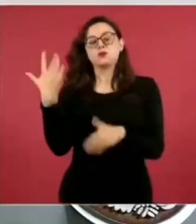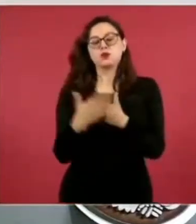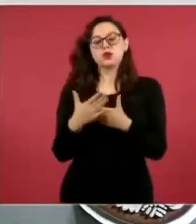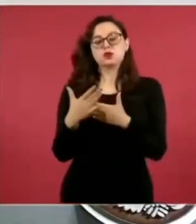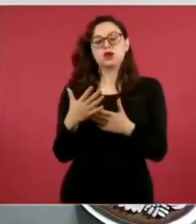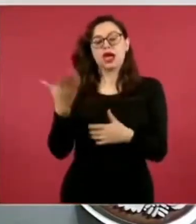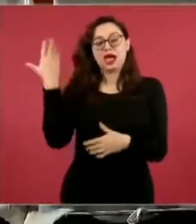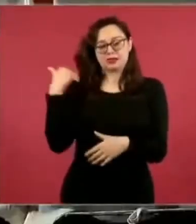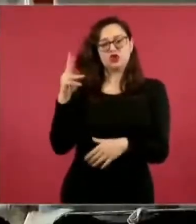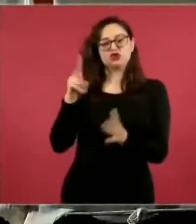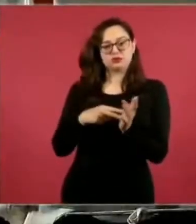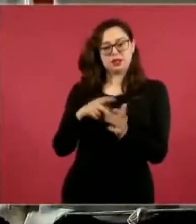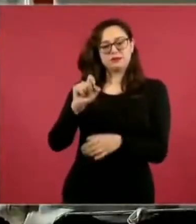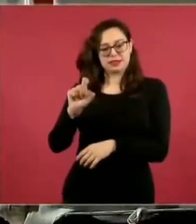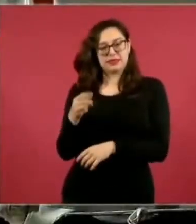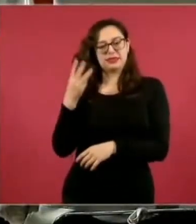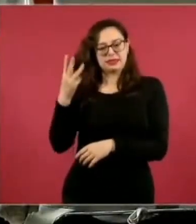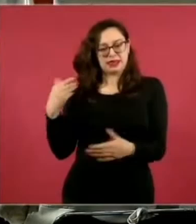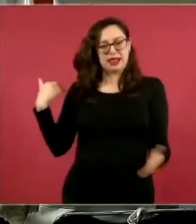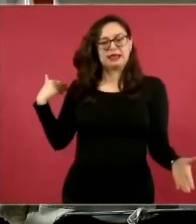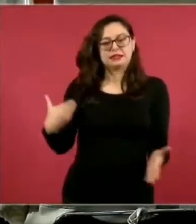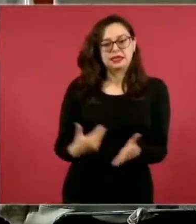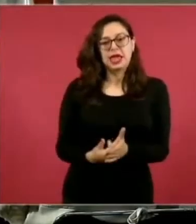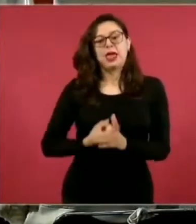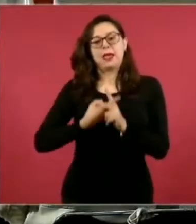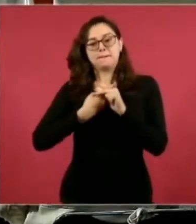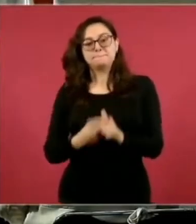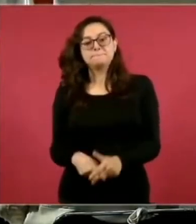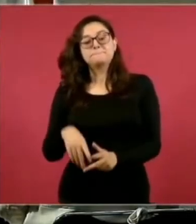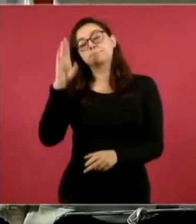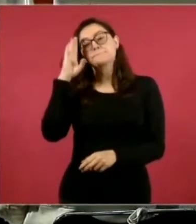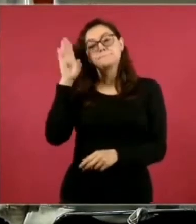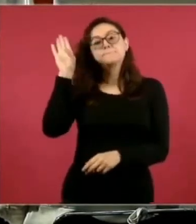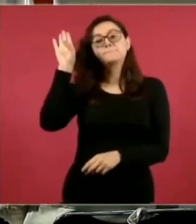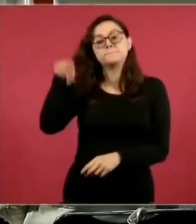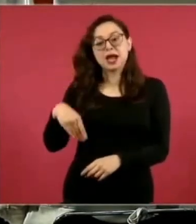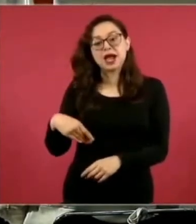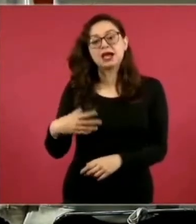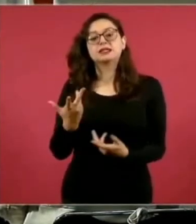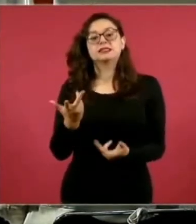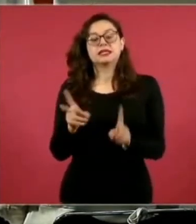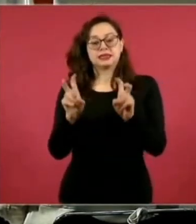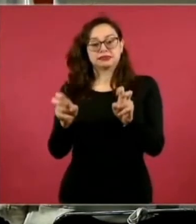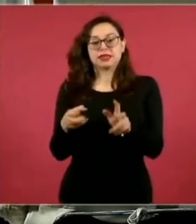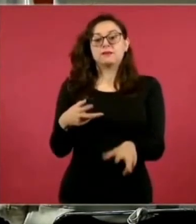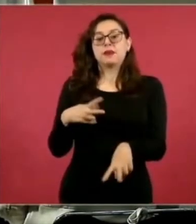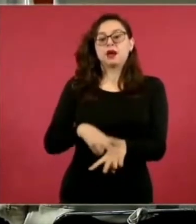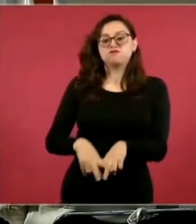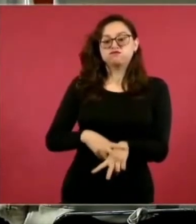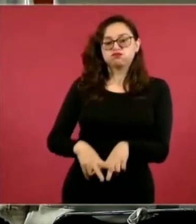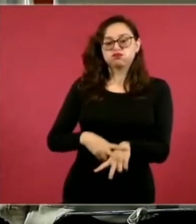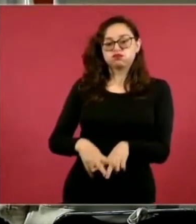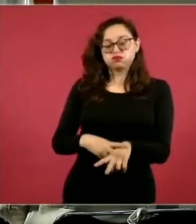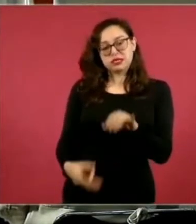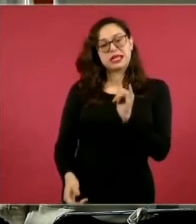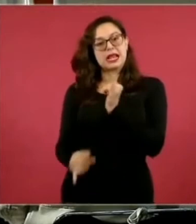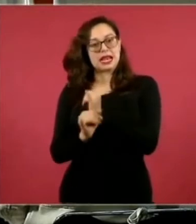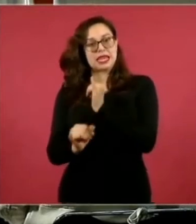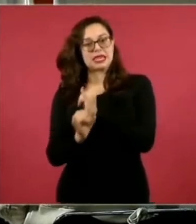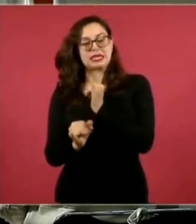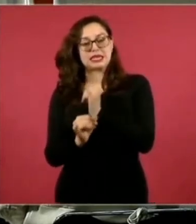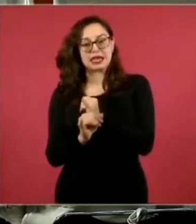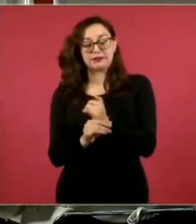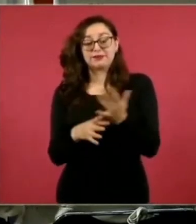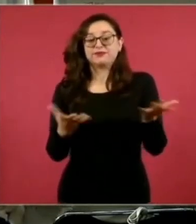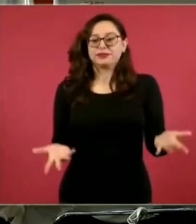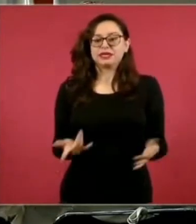Mexicana de la Industria de la Construcción inició la maestría en vías férreas, modalidad en línea. ¿Qué quiero